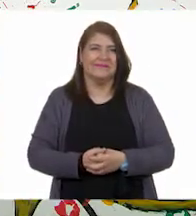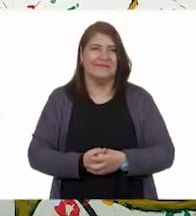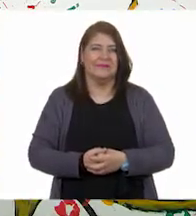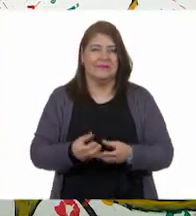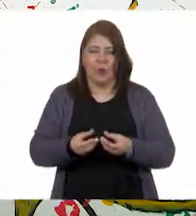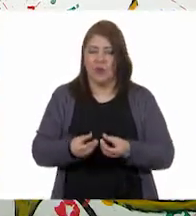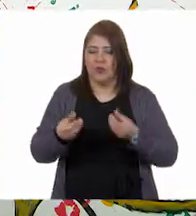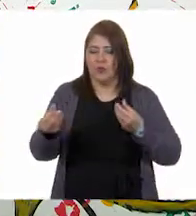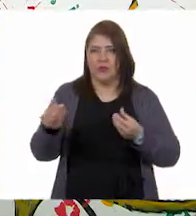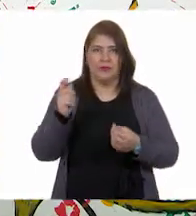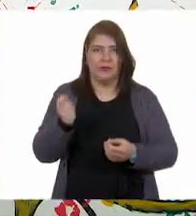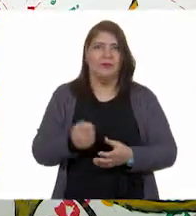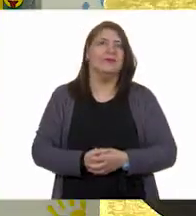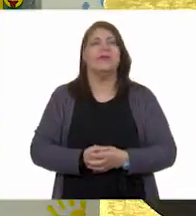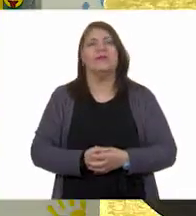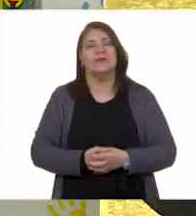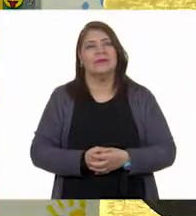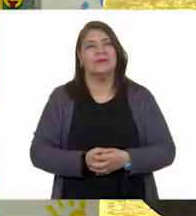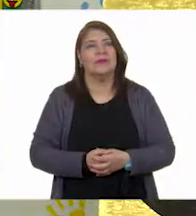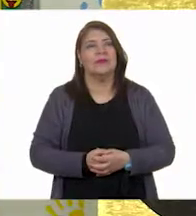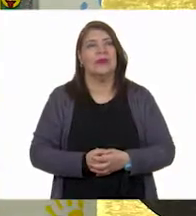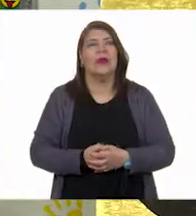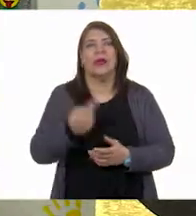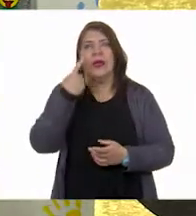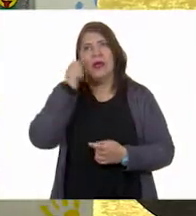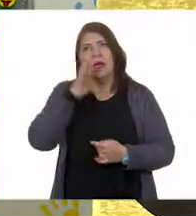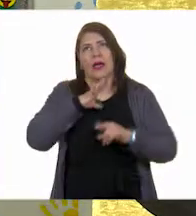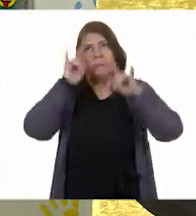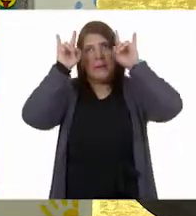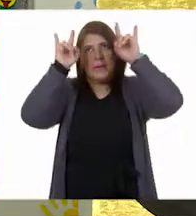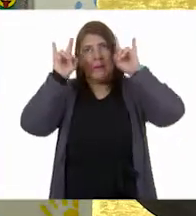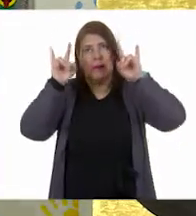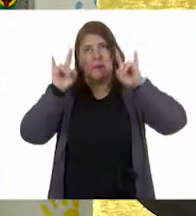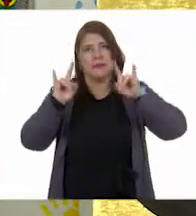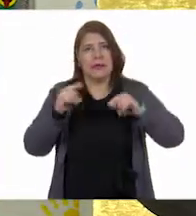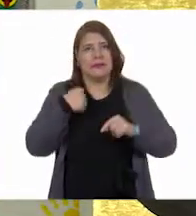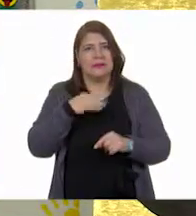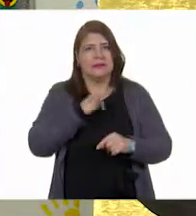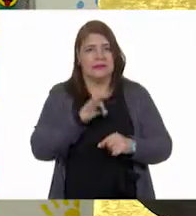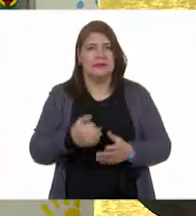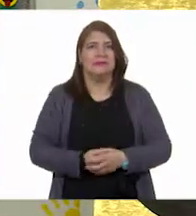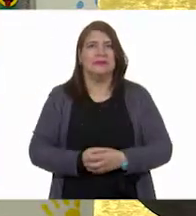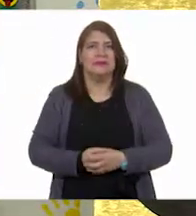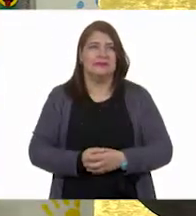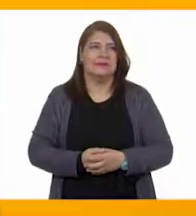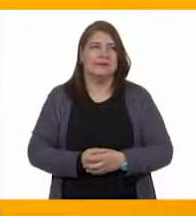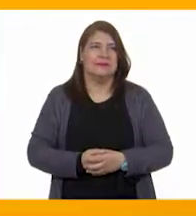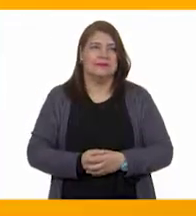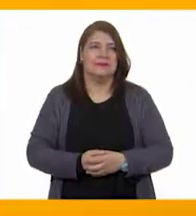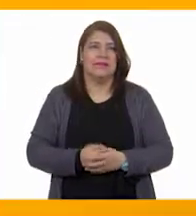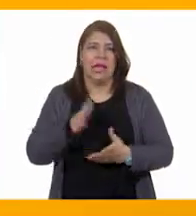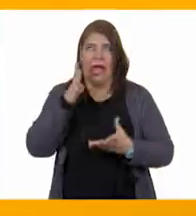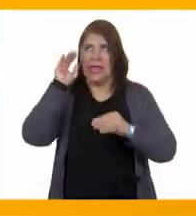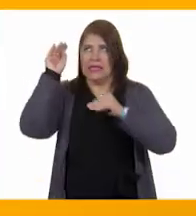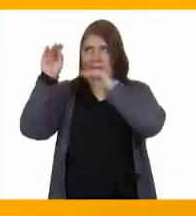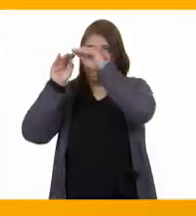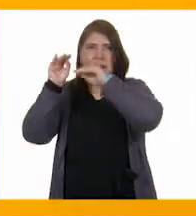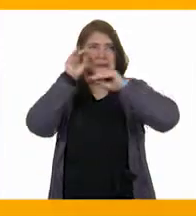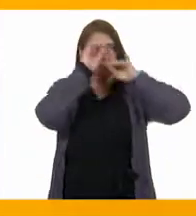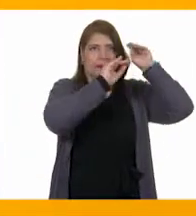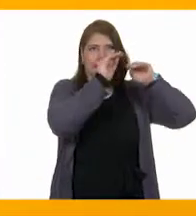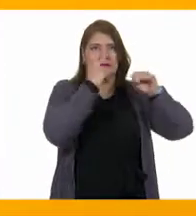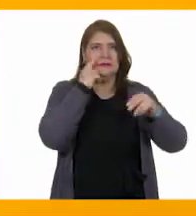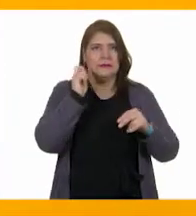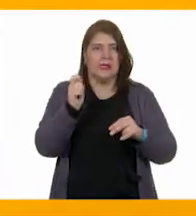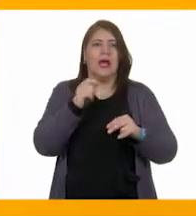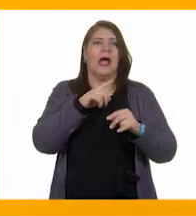Aquí están nuestras tarjetitas y nuestro esquema. A ver, ya están acomodadas de este lado,